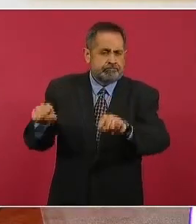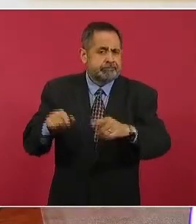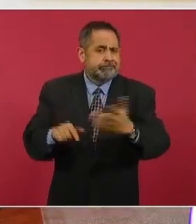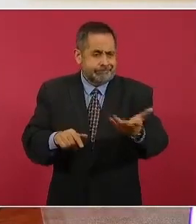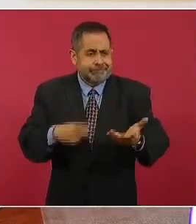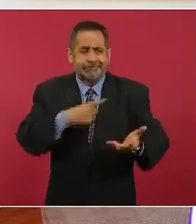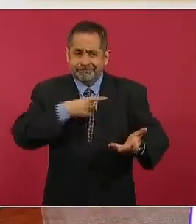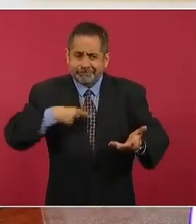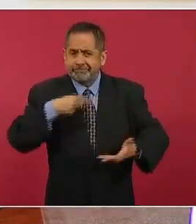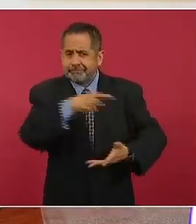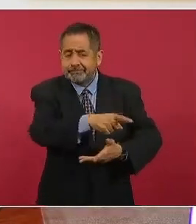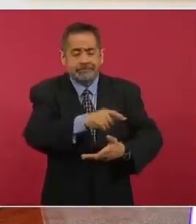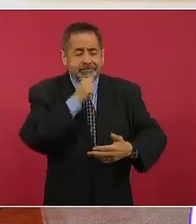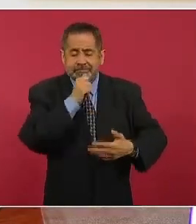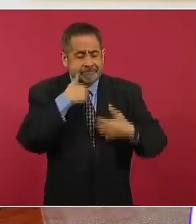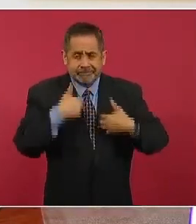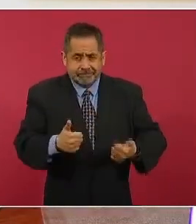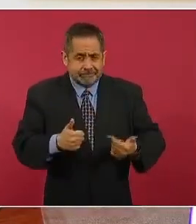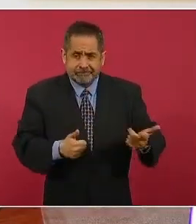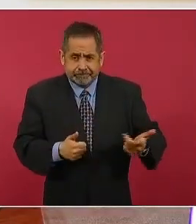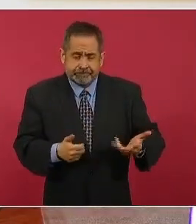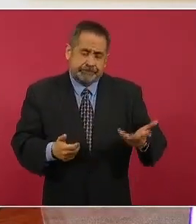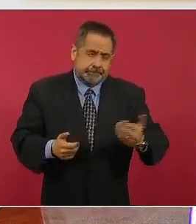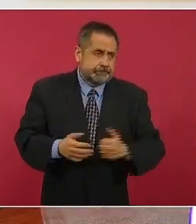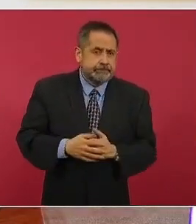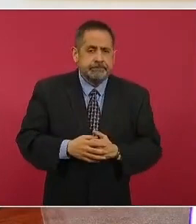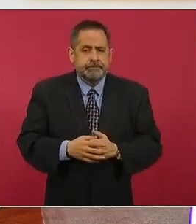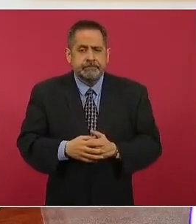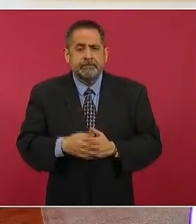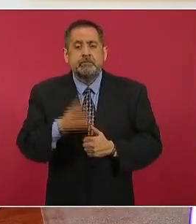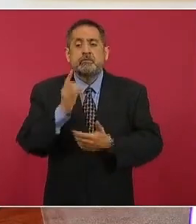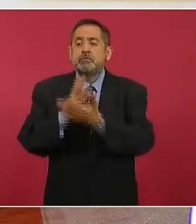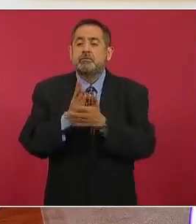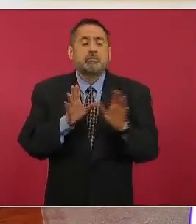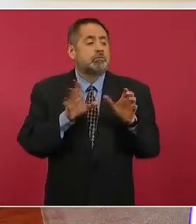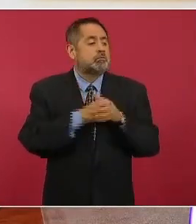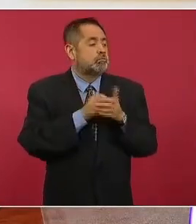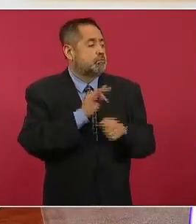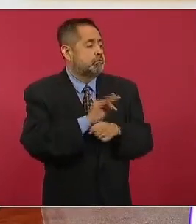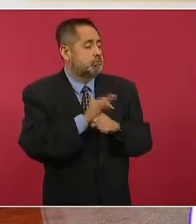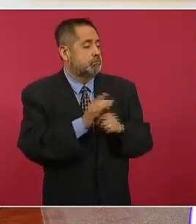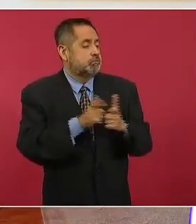no sólo pensando en las minorías